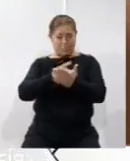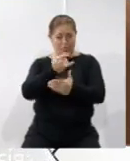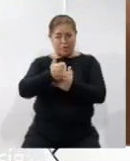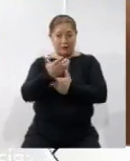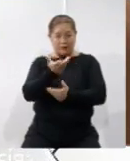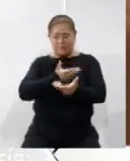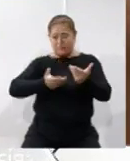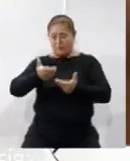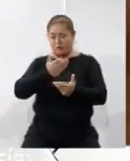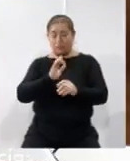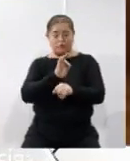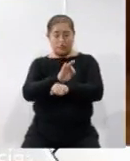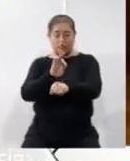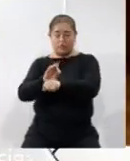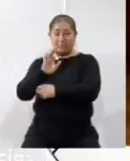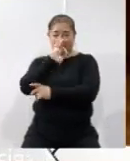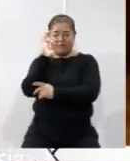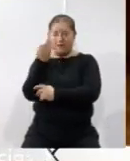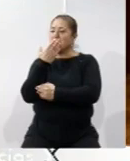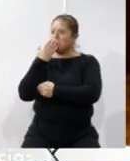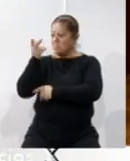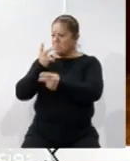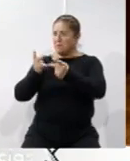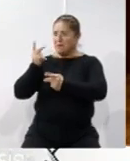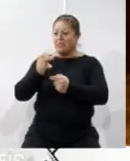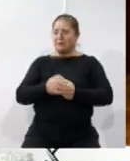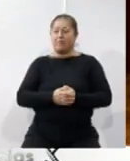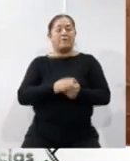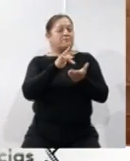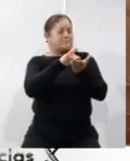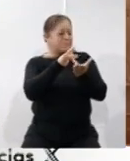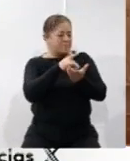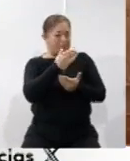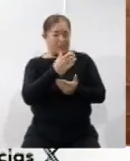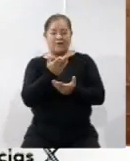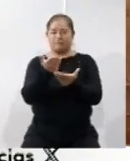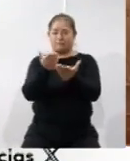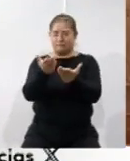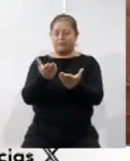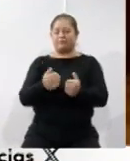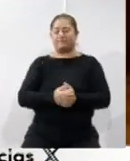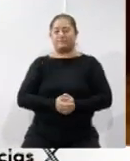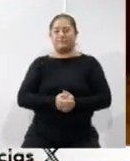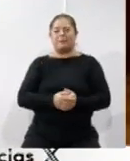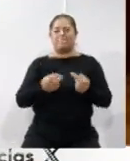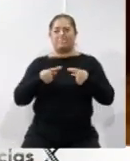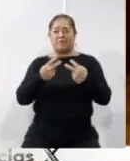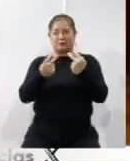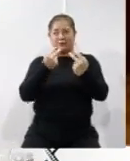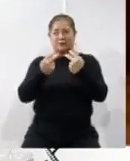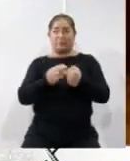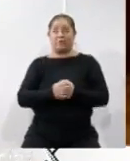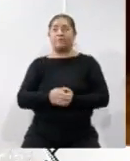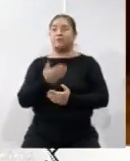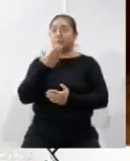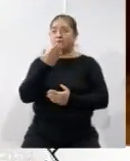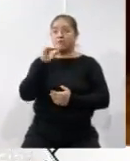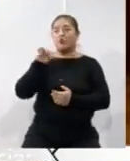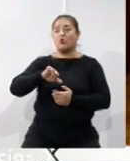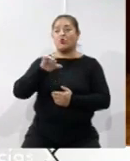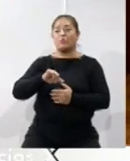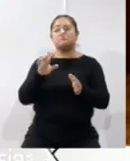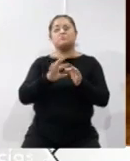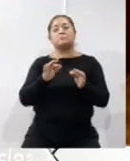protección federal. Bienvenido, buenas noches. Muchas gracias Nelly por el espacio y muchas gracias al auditorio de Coracid Noticias. Bien, pues vamos a hablar acerca de